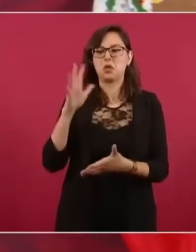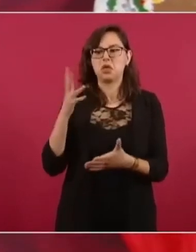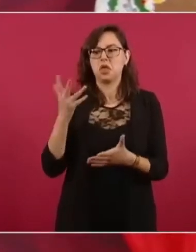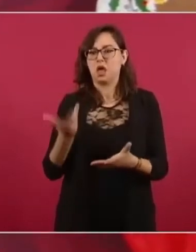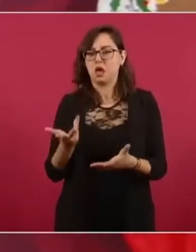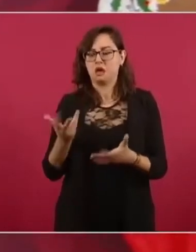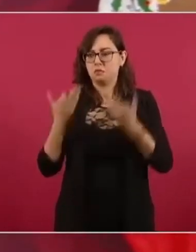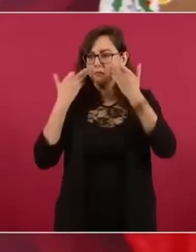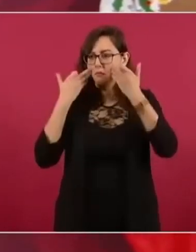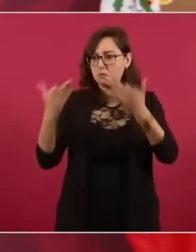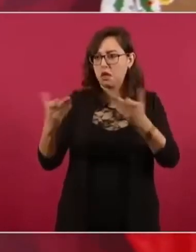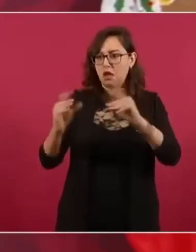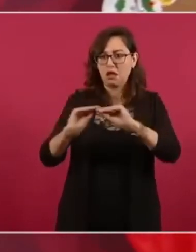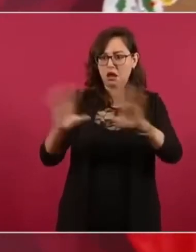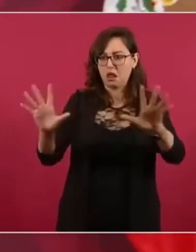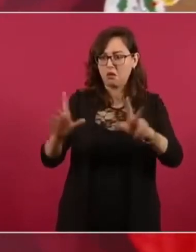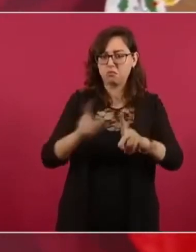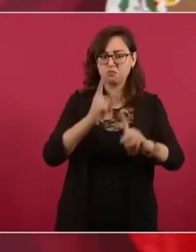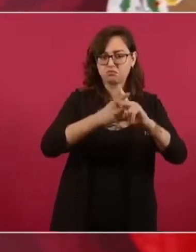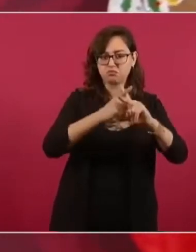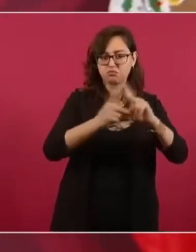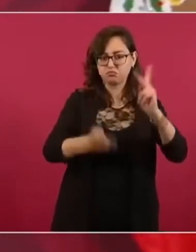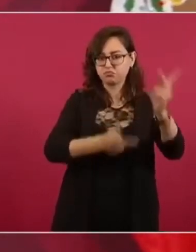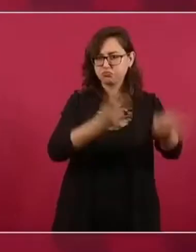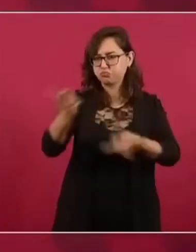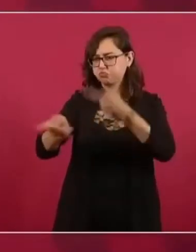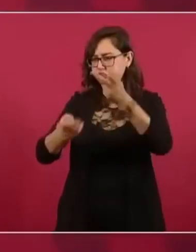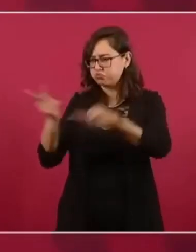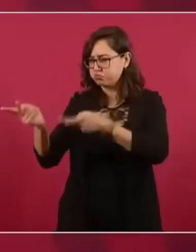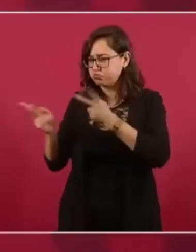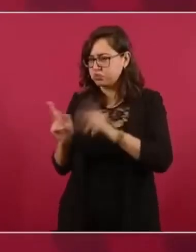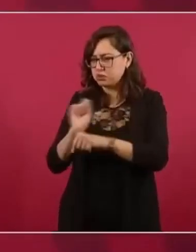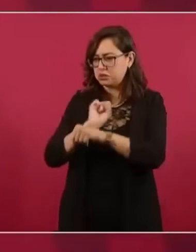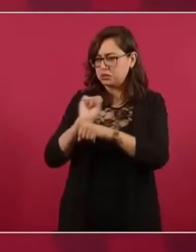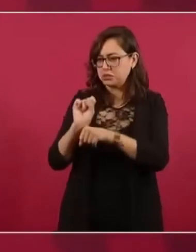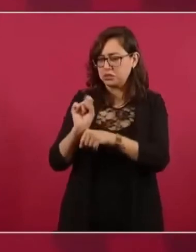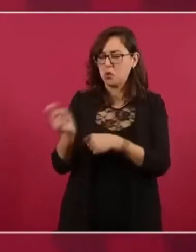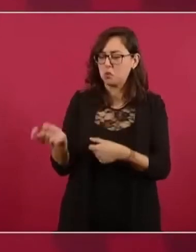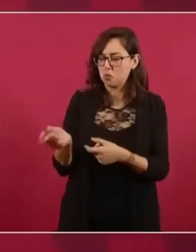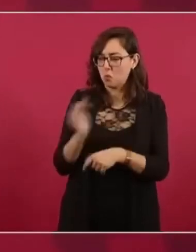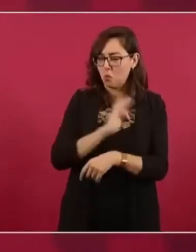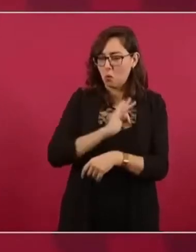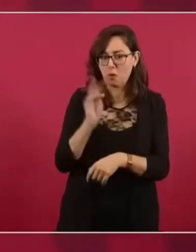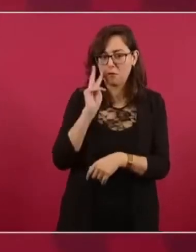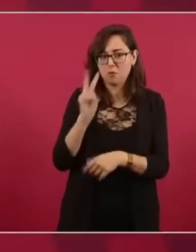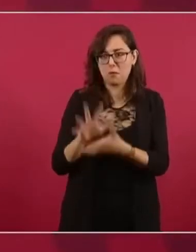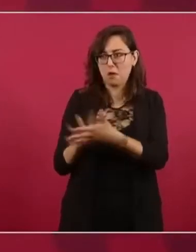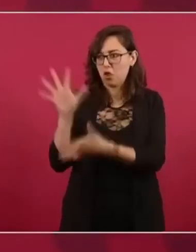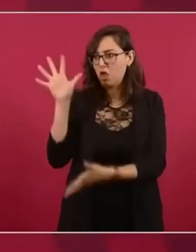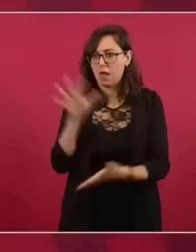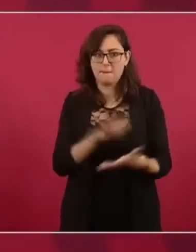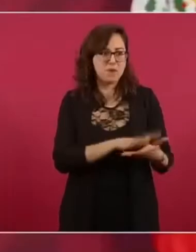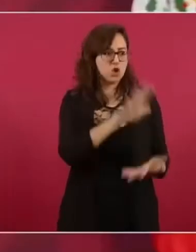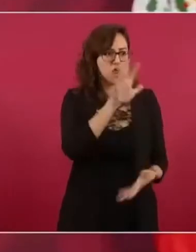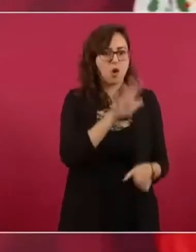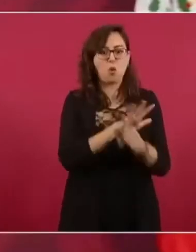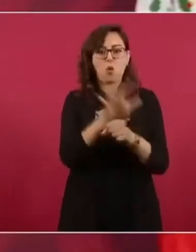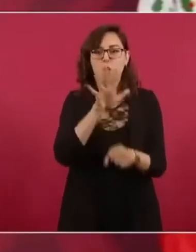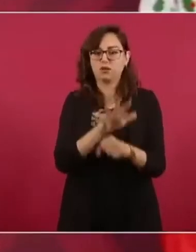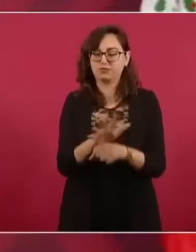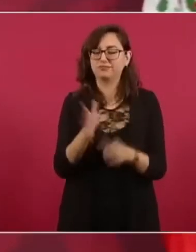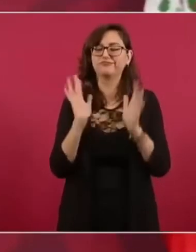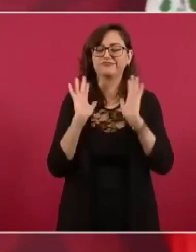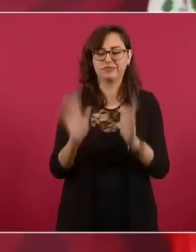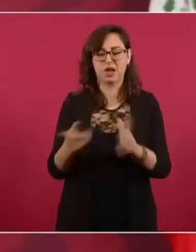lo podemos medir con una encuesta, sin necesidad de consulta, pero que ya